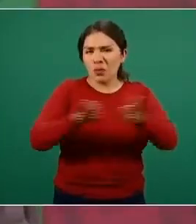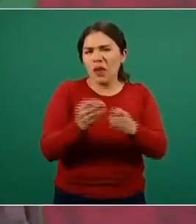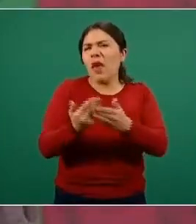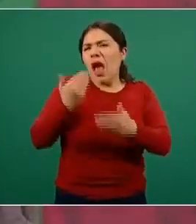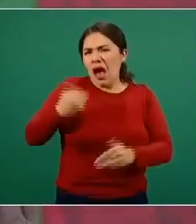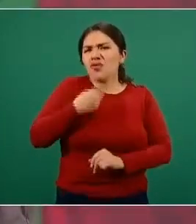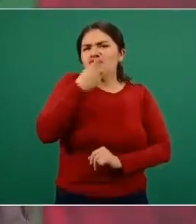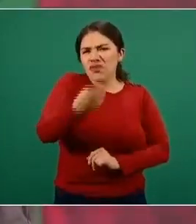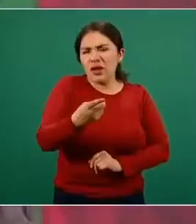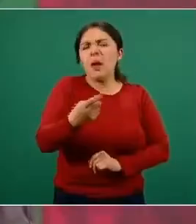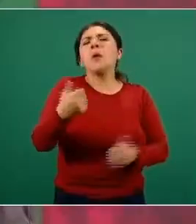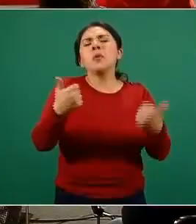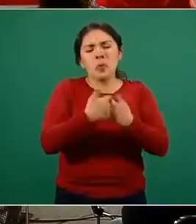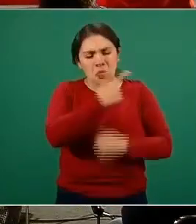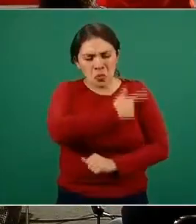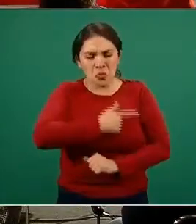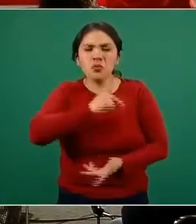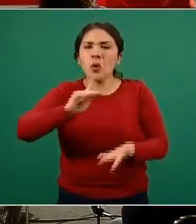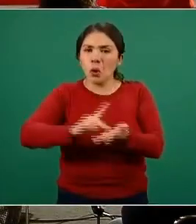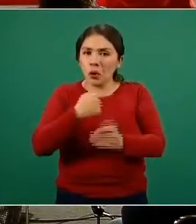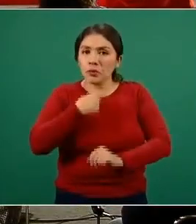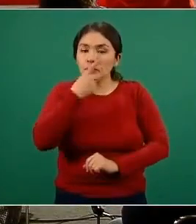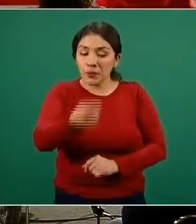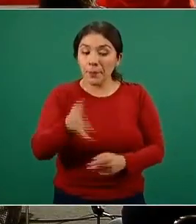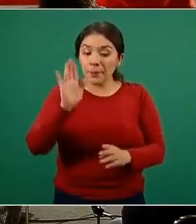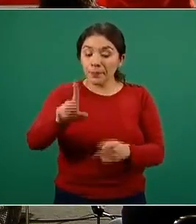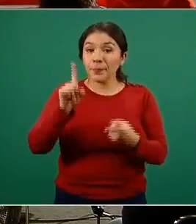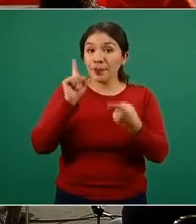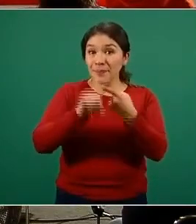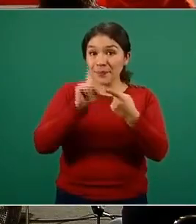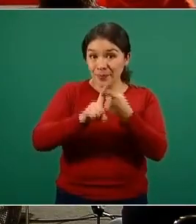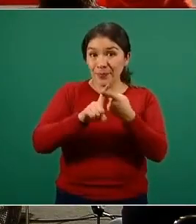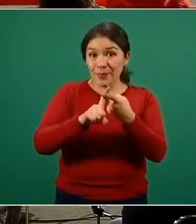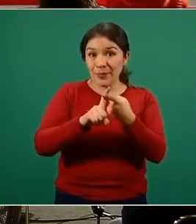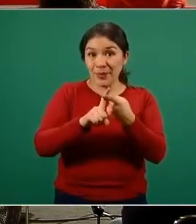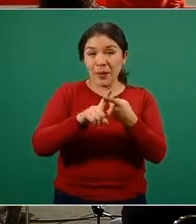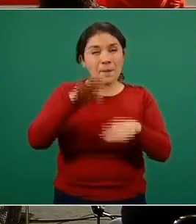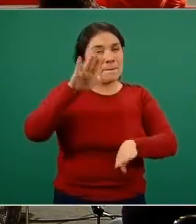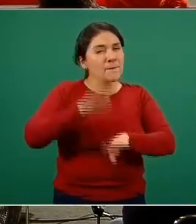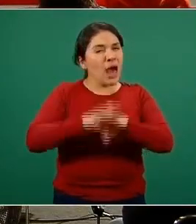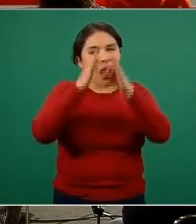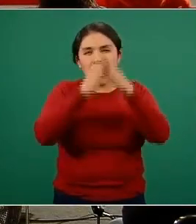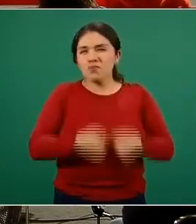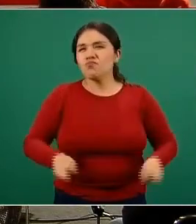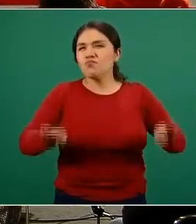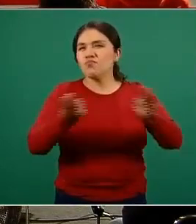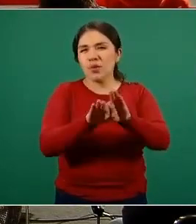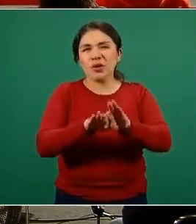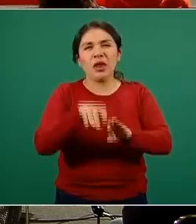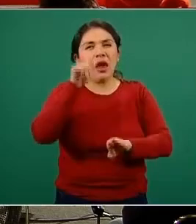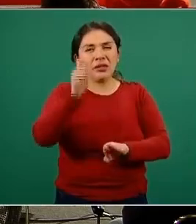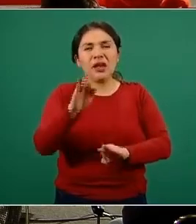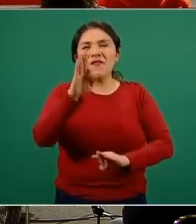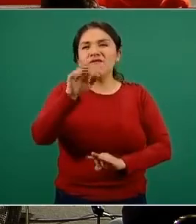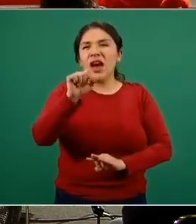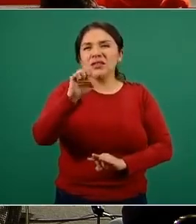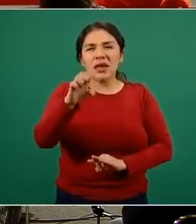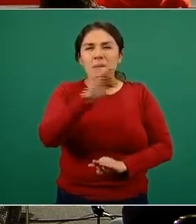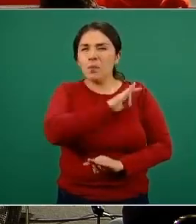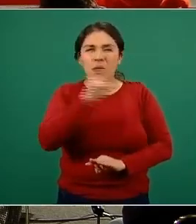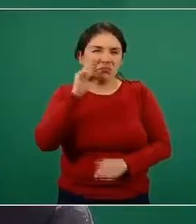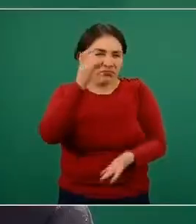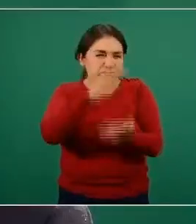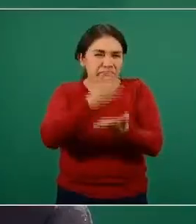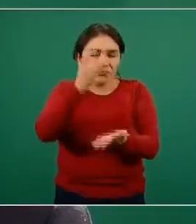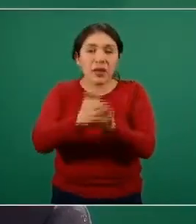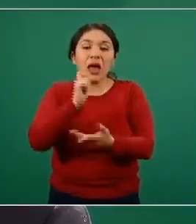comentado, pero con mucho gusto vuelvo a comentar. El eje 1, el eje más fácilmente identificable